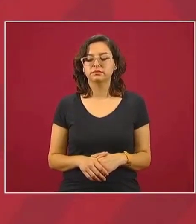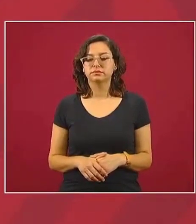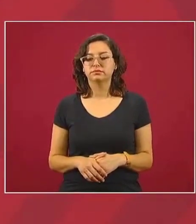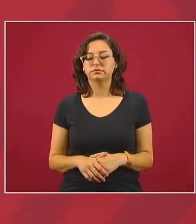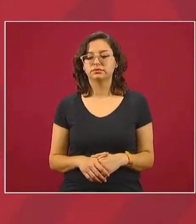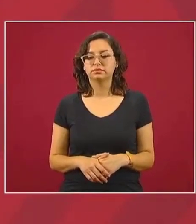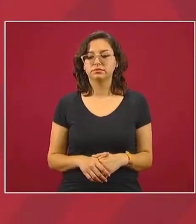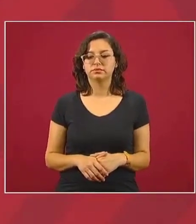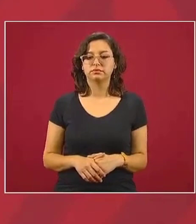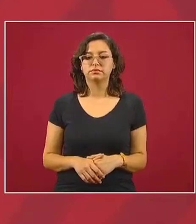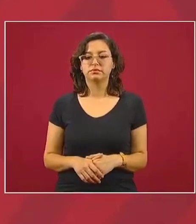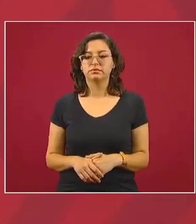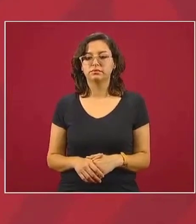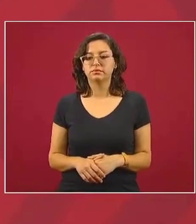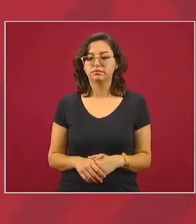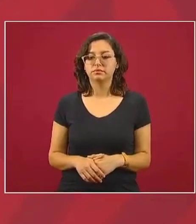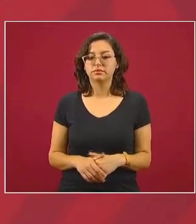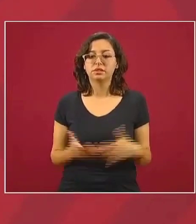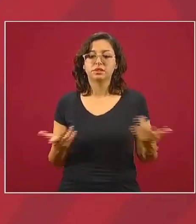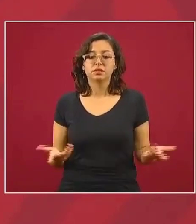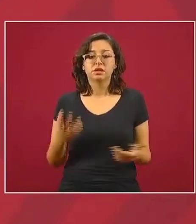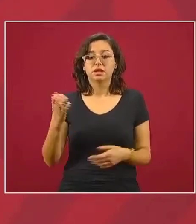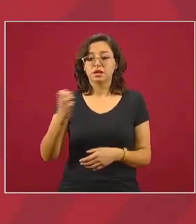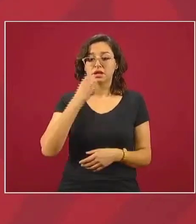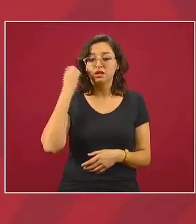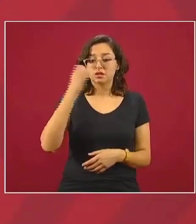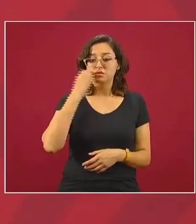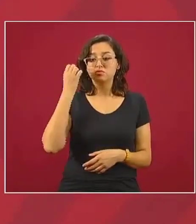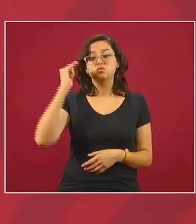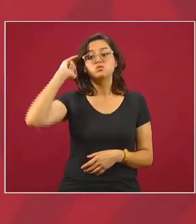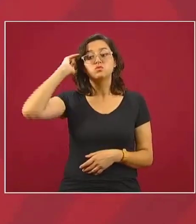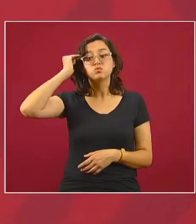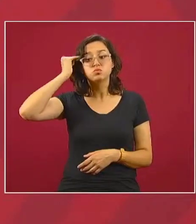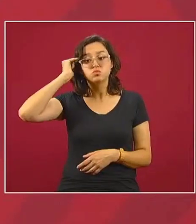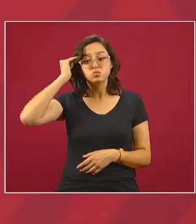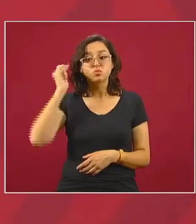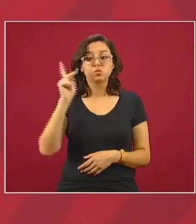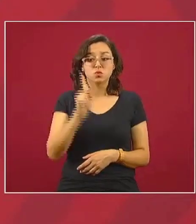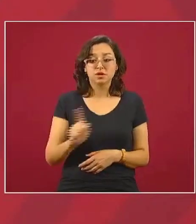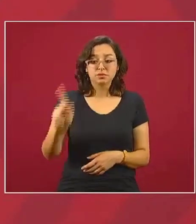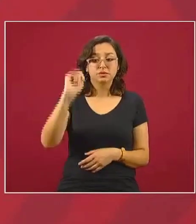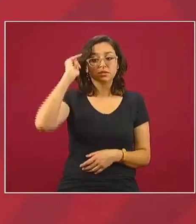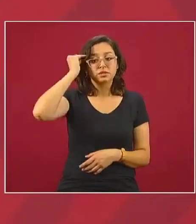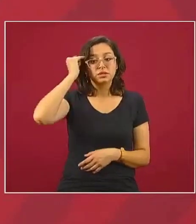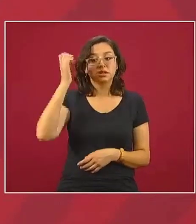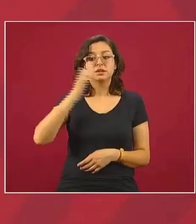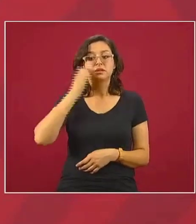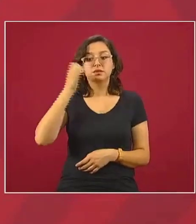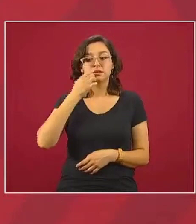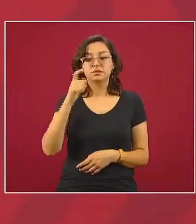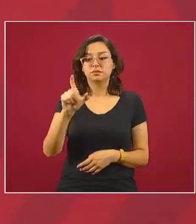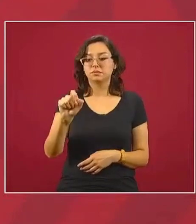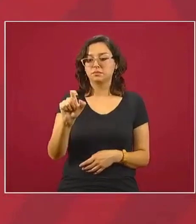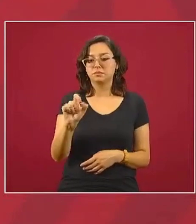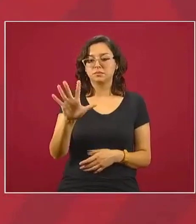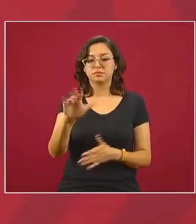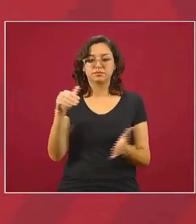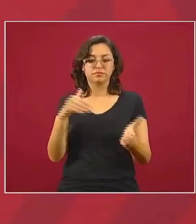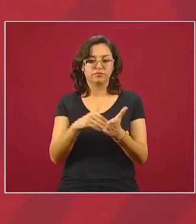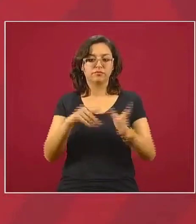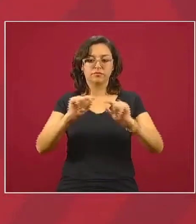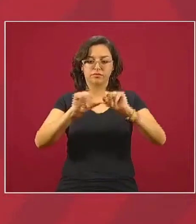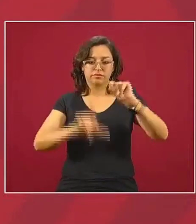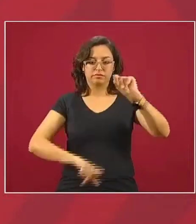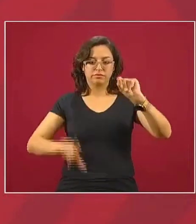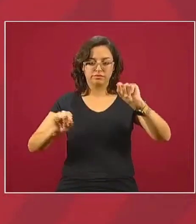que están consideradas como escuelas de población indígena de pueblos indígenas son alrededor de 25 mil en todo el